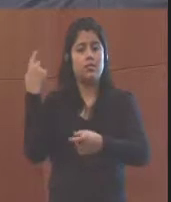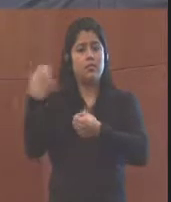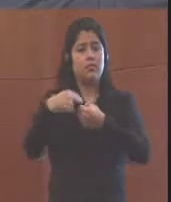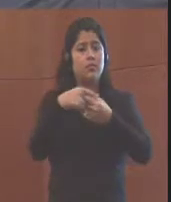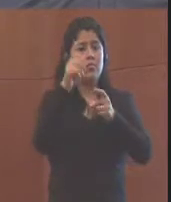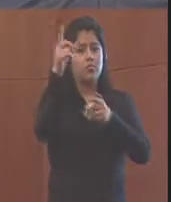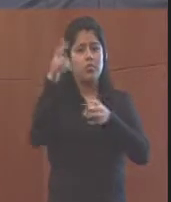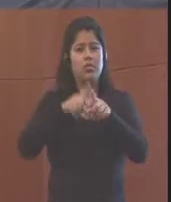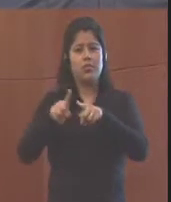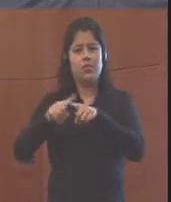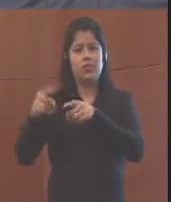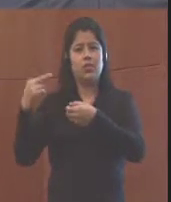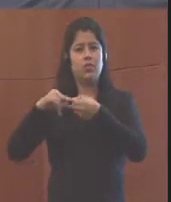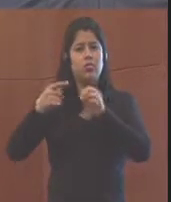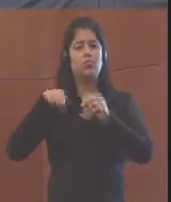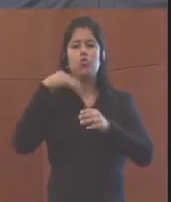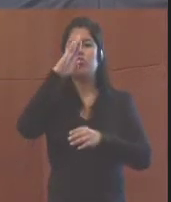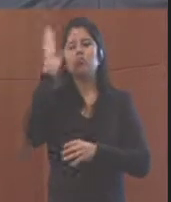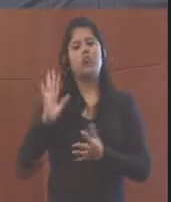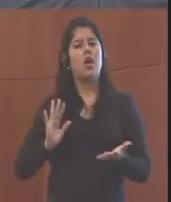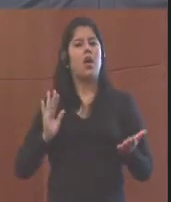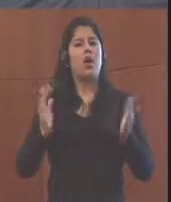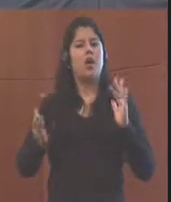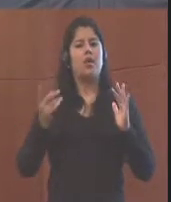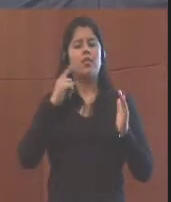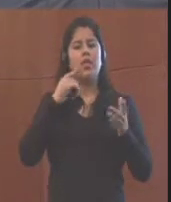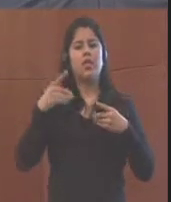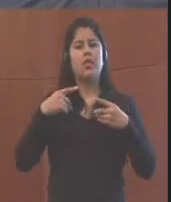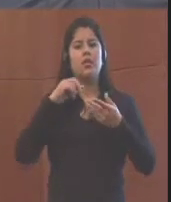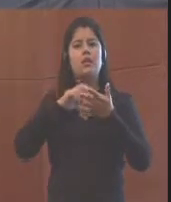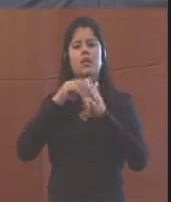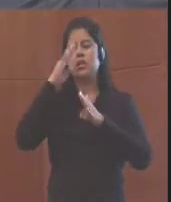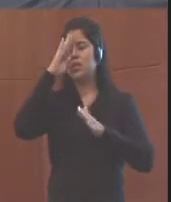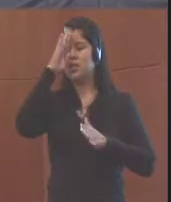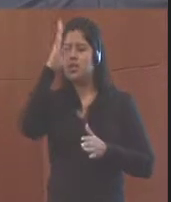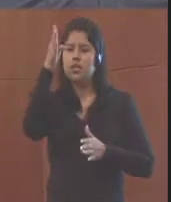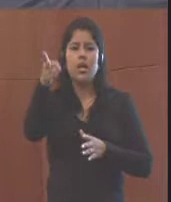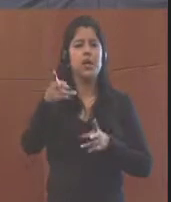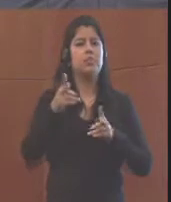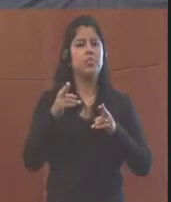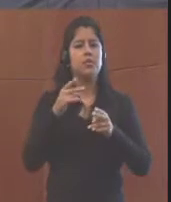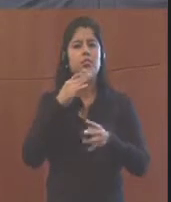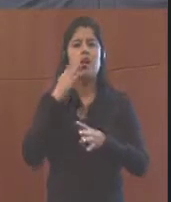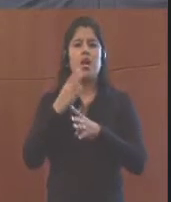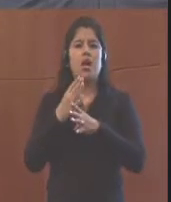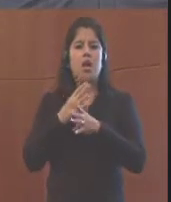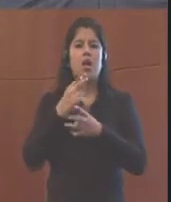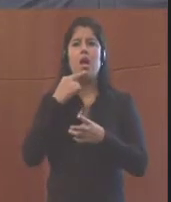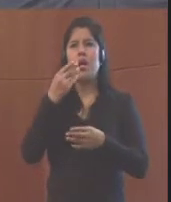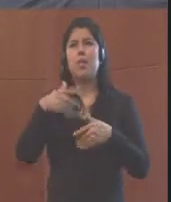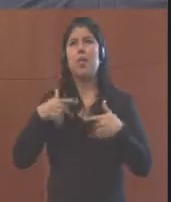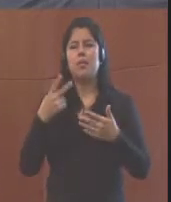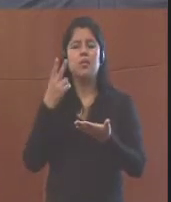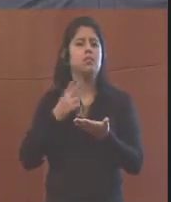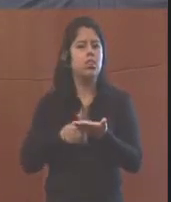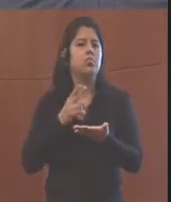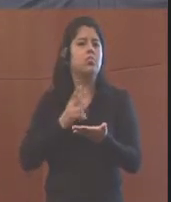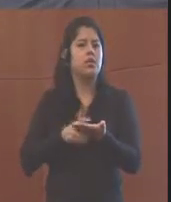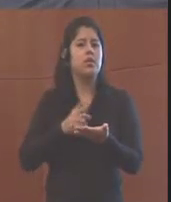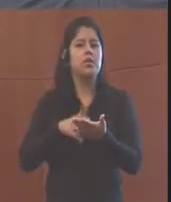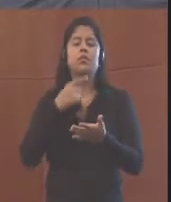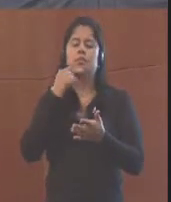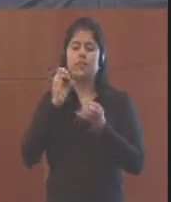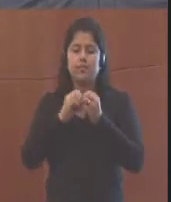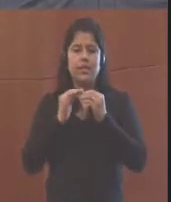recursos nunca van a cambiar la dinámica. Siempre van a repetir su comportamiento una y otra vez. Por lo tanto, es